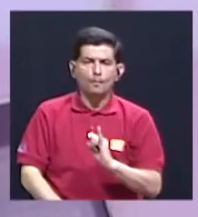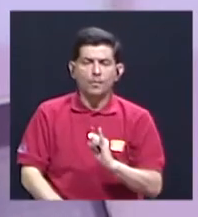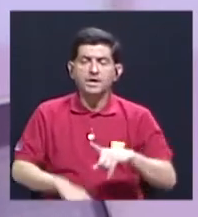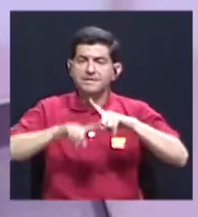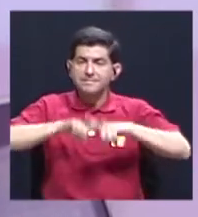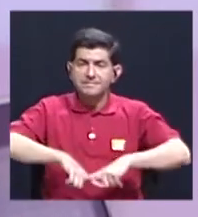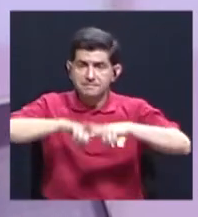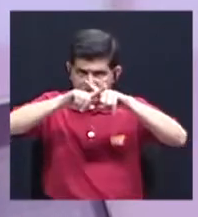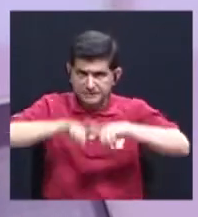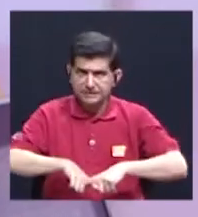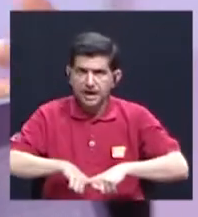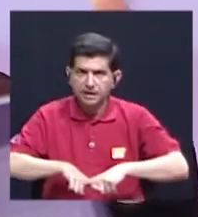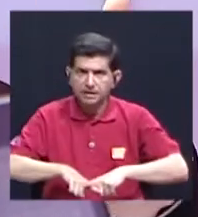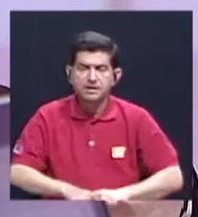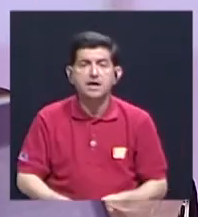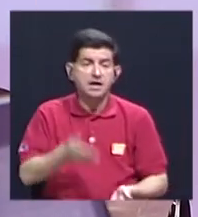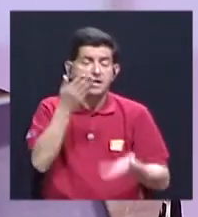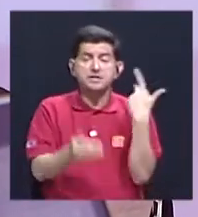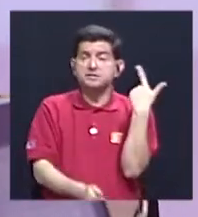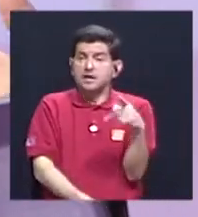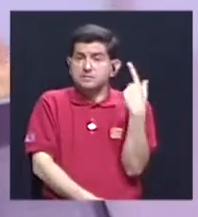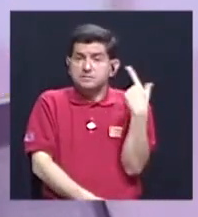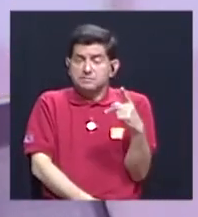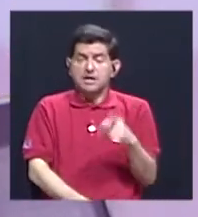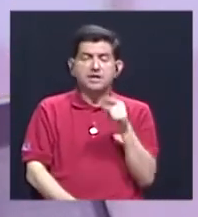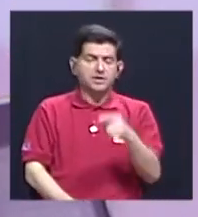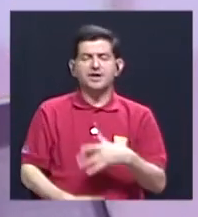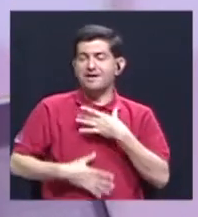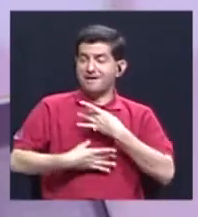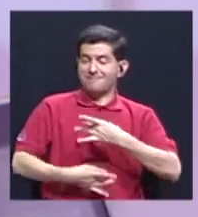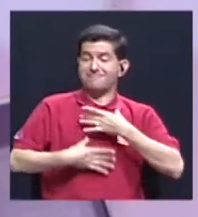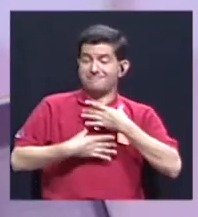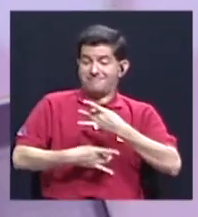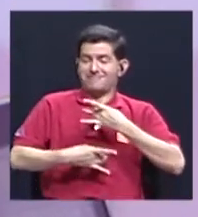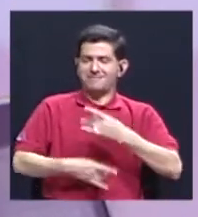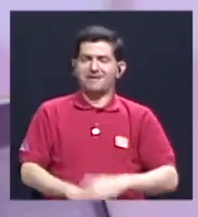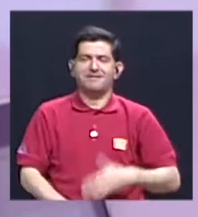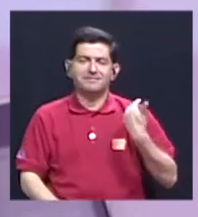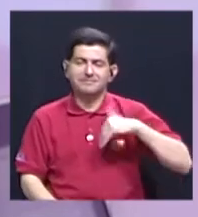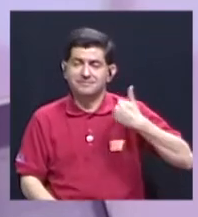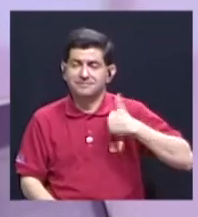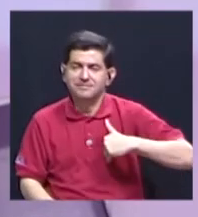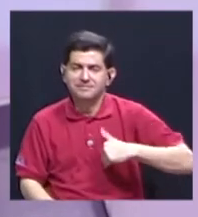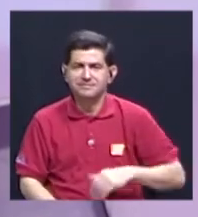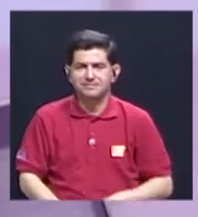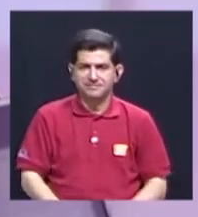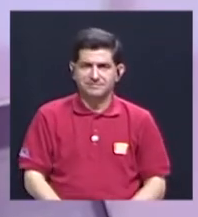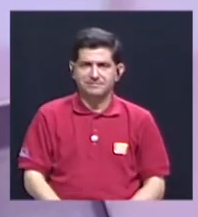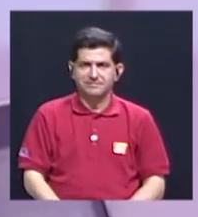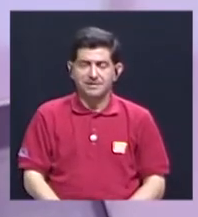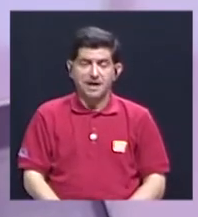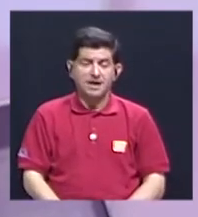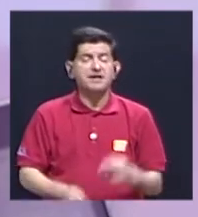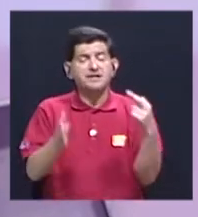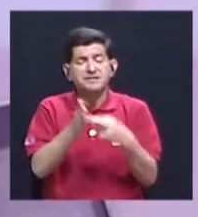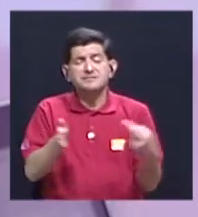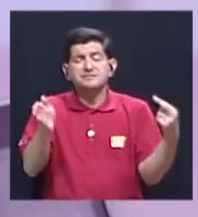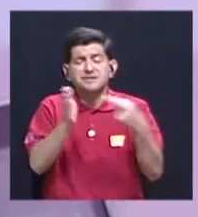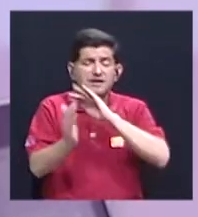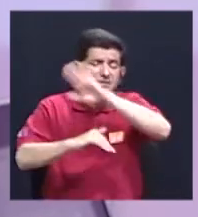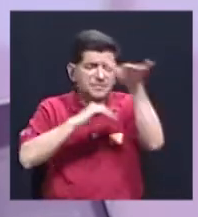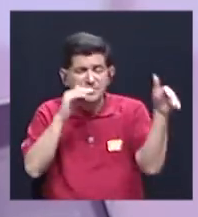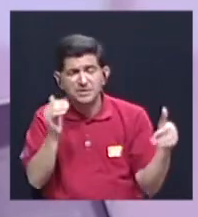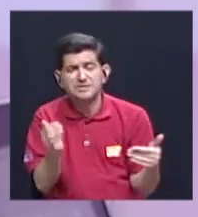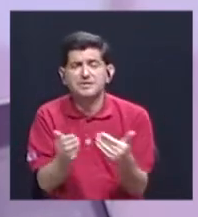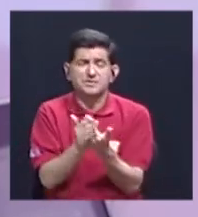el posible riesgo de ser atractivas para los muchachos, y entonces reproducir todo ese